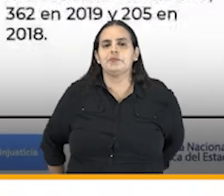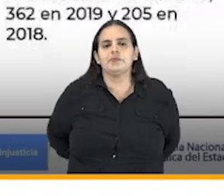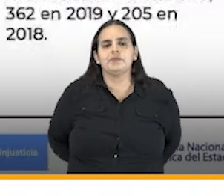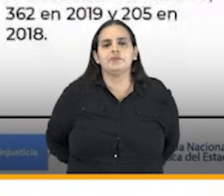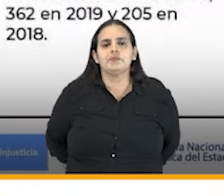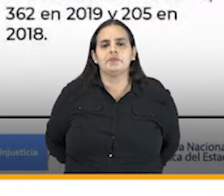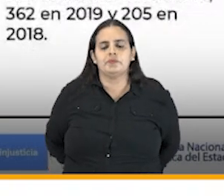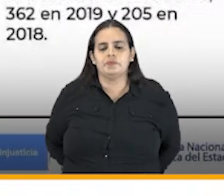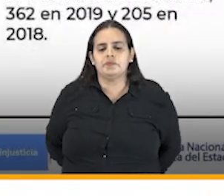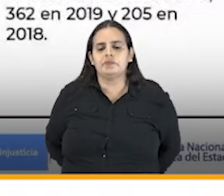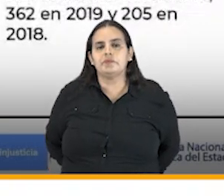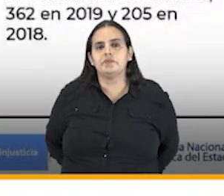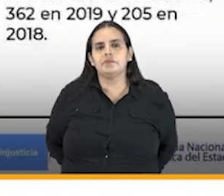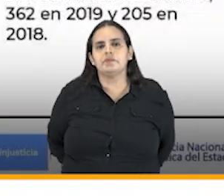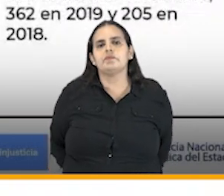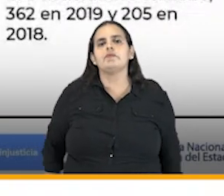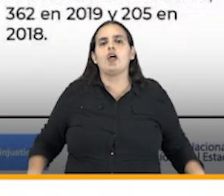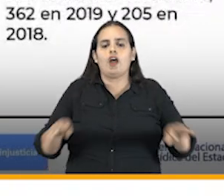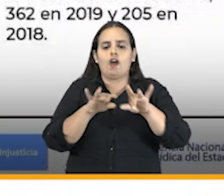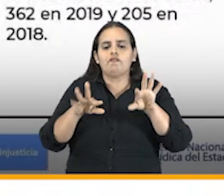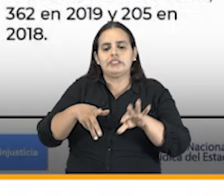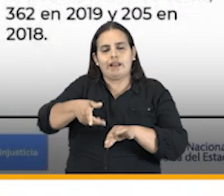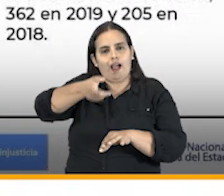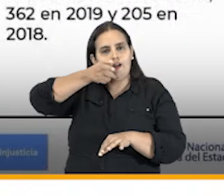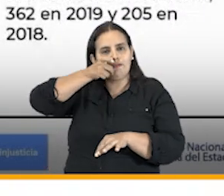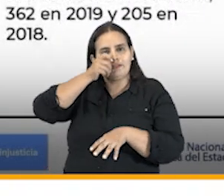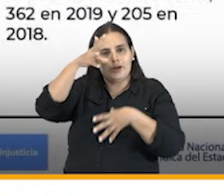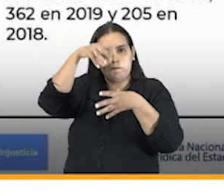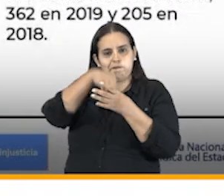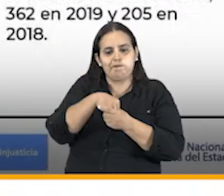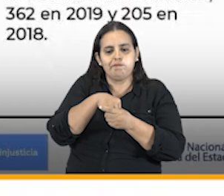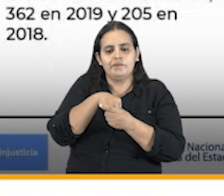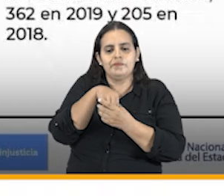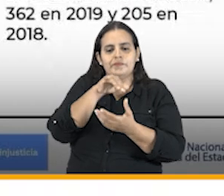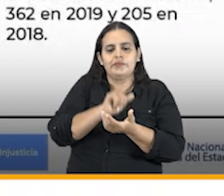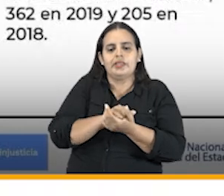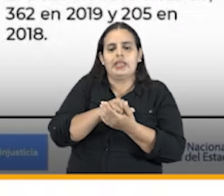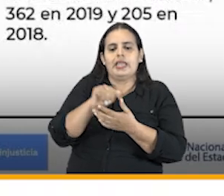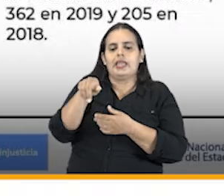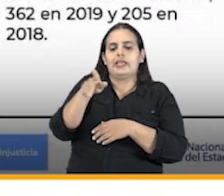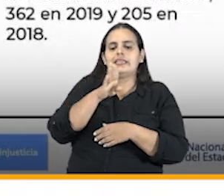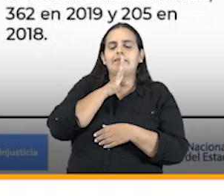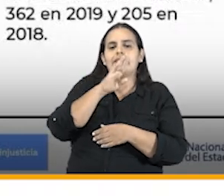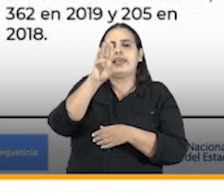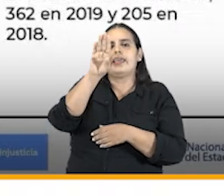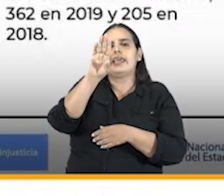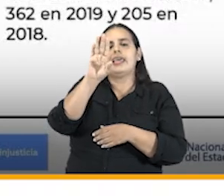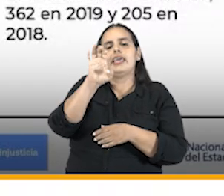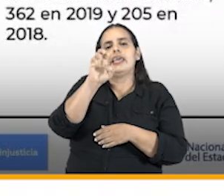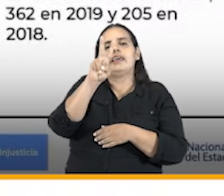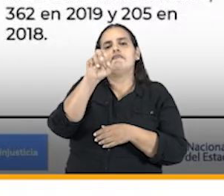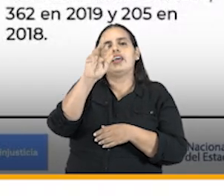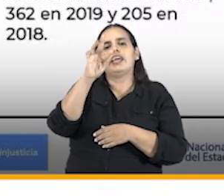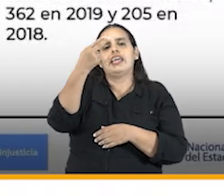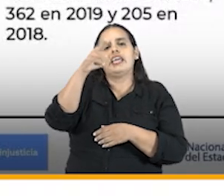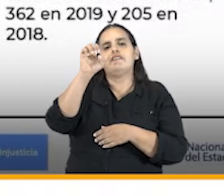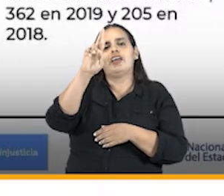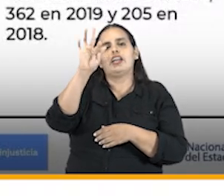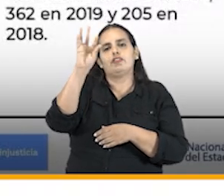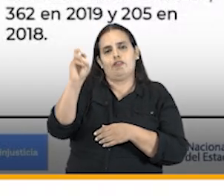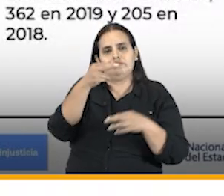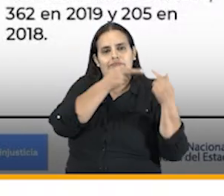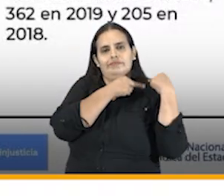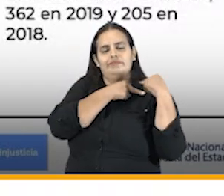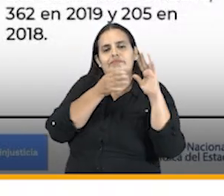la oficina de control interno en cabeza del doctor Luis Eberto Hernández es acompaña a la